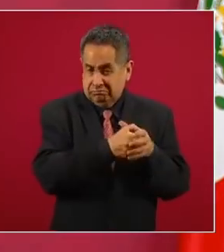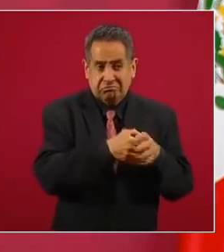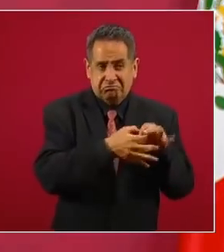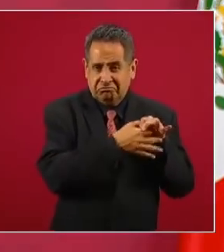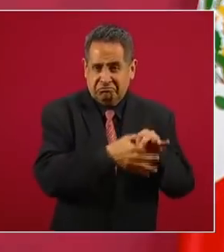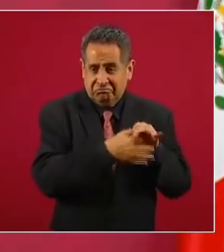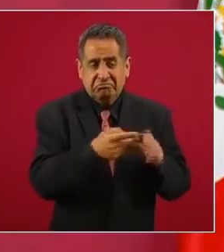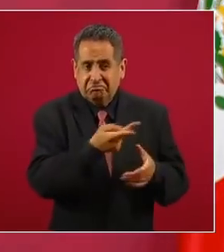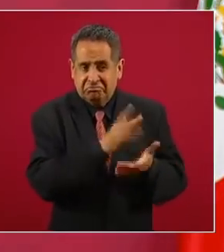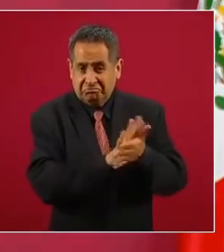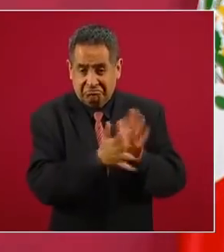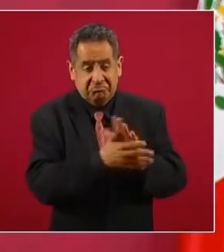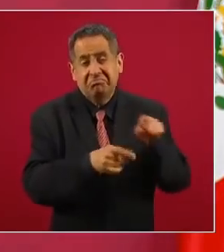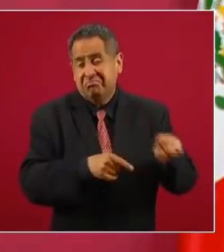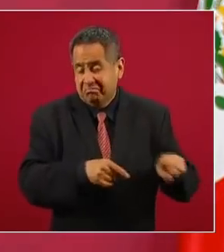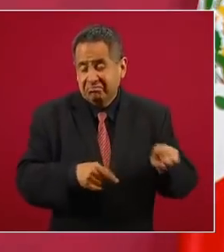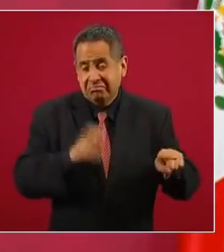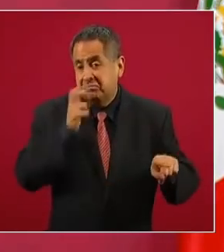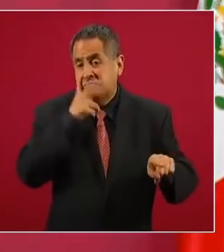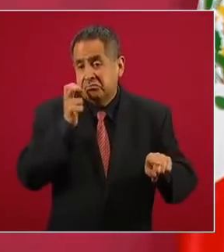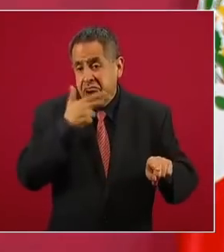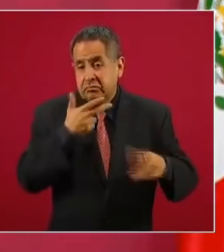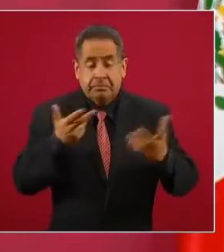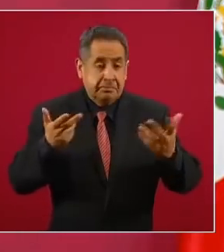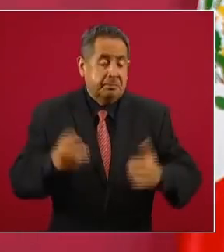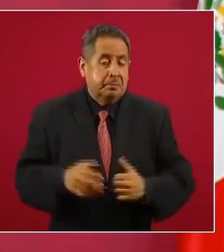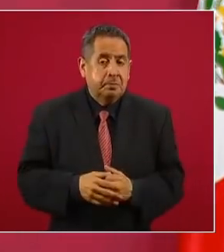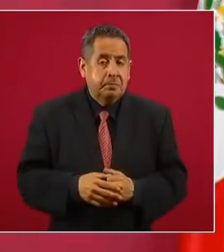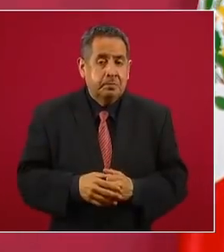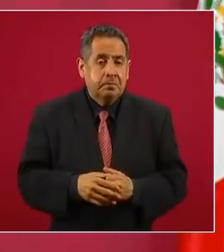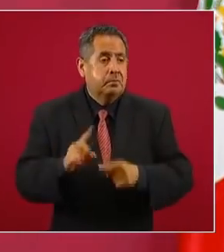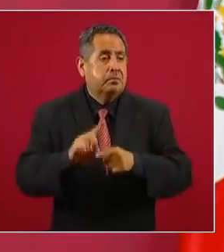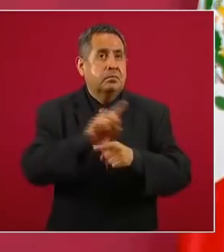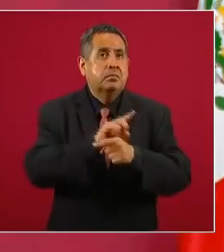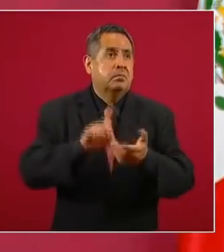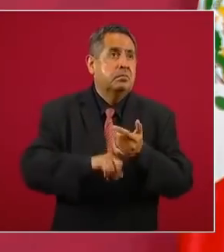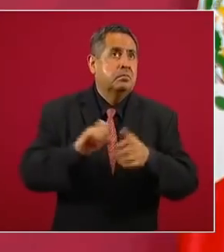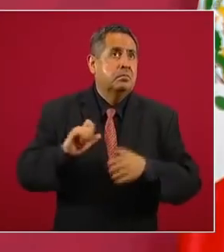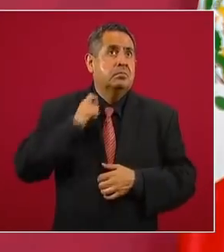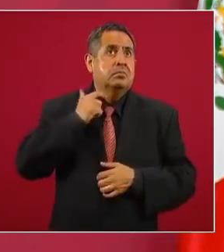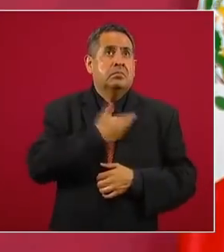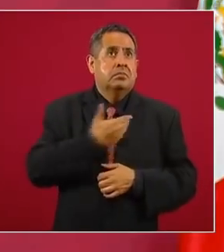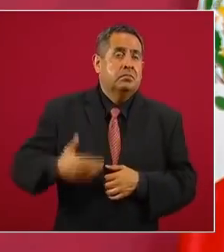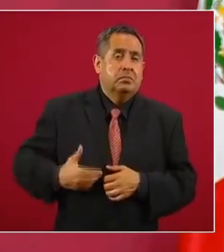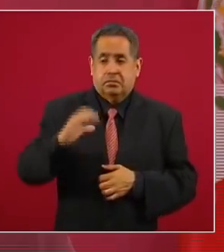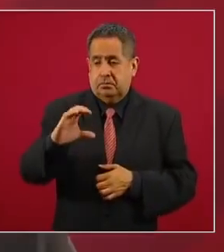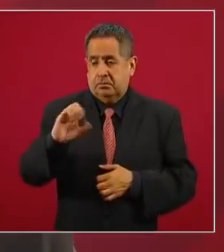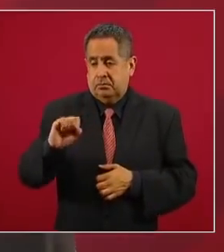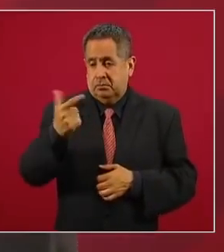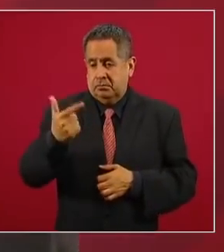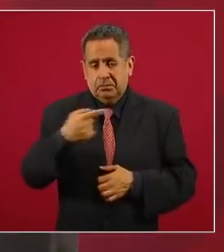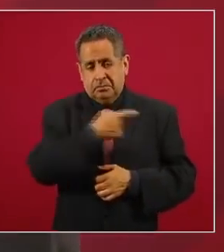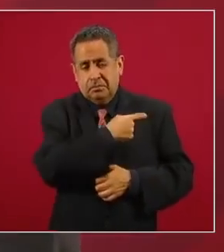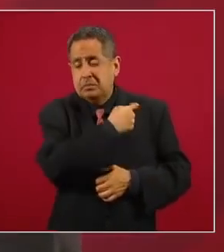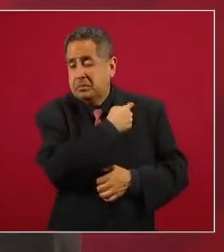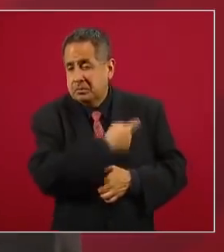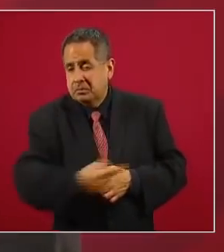desde Salinas de Bortar. Por eso,